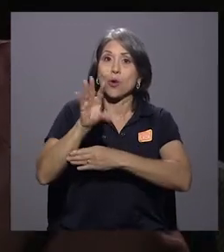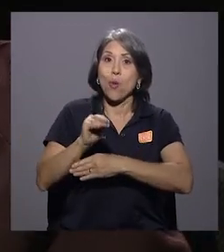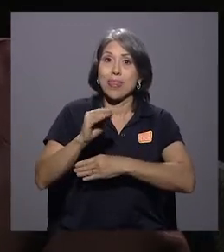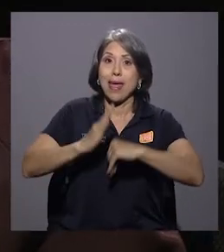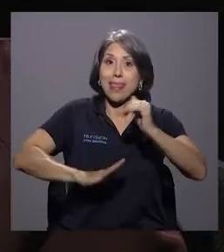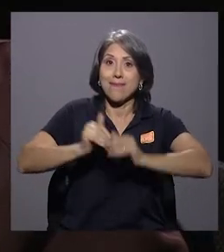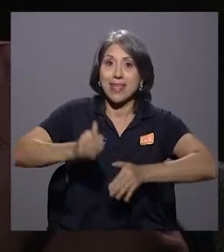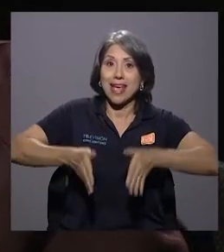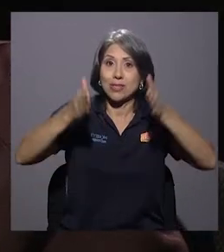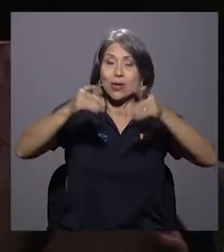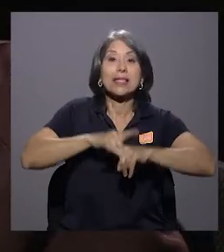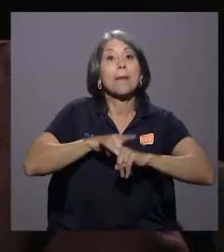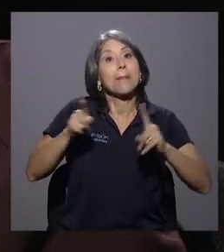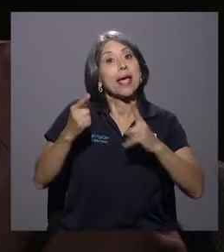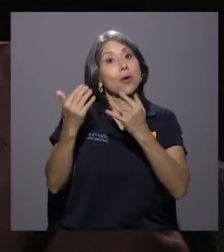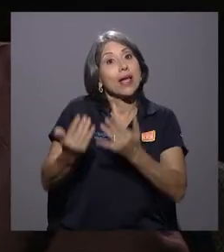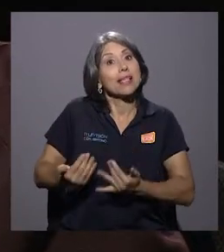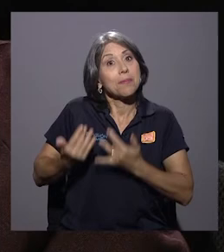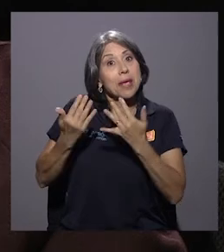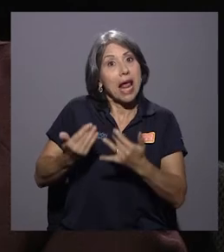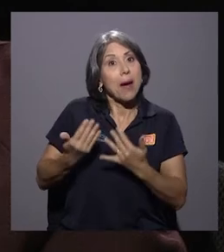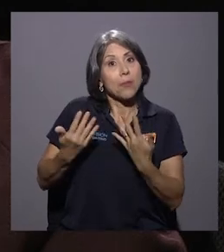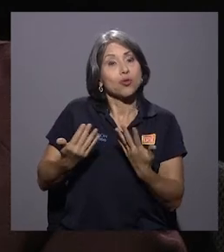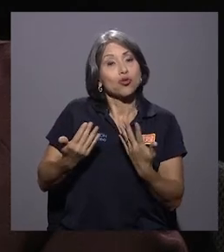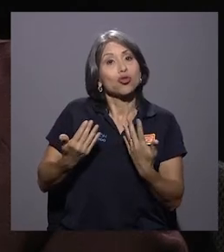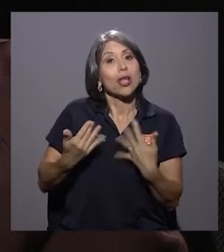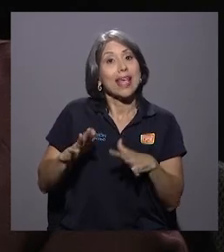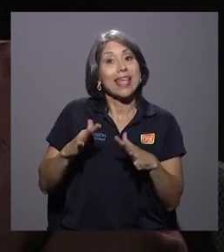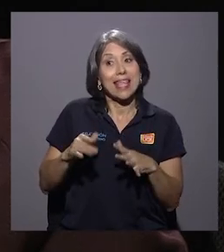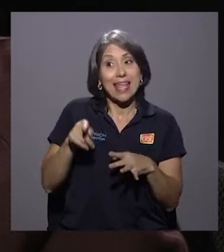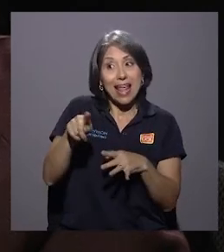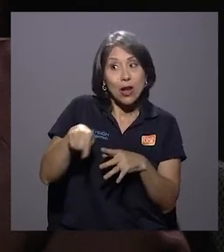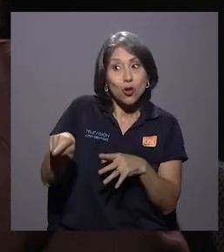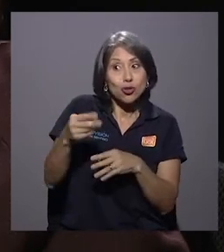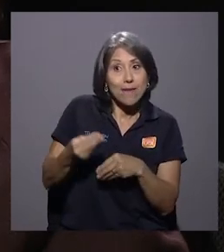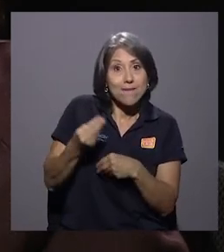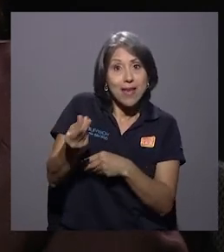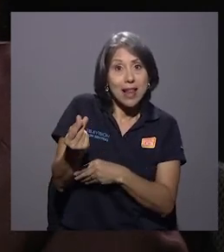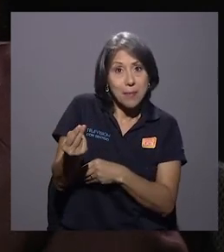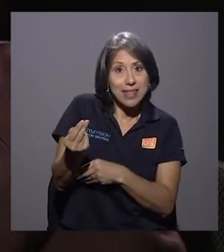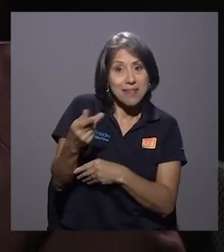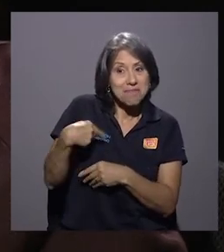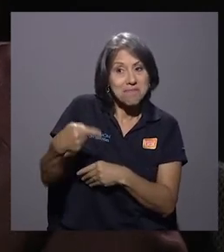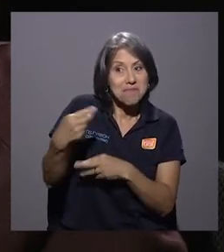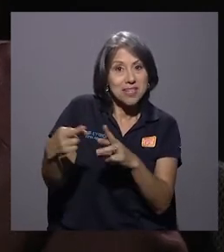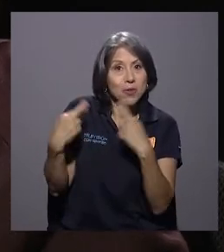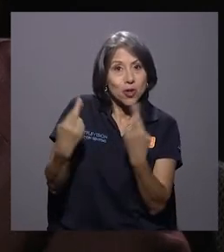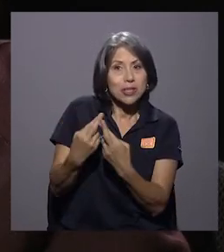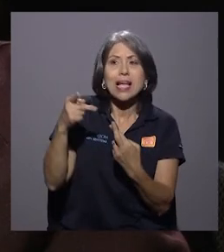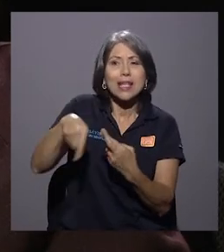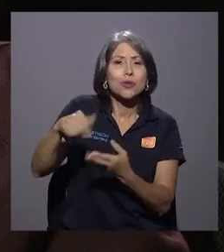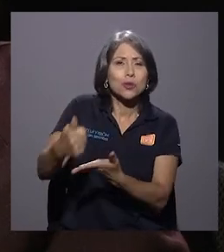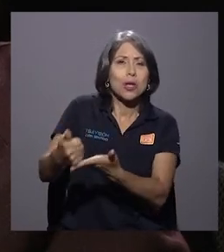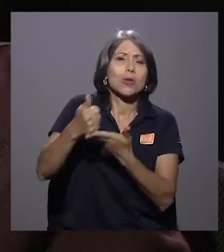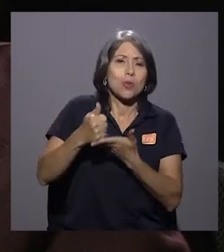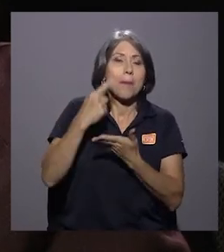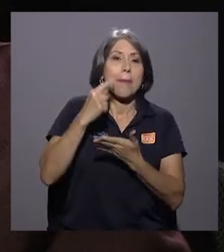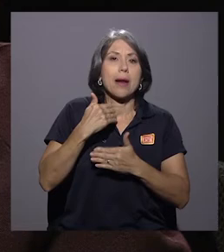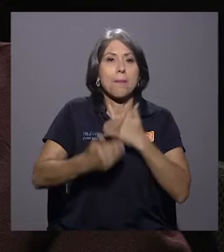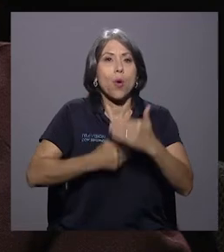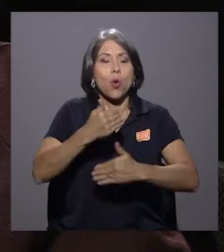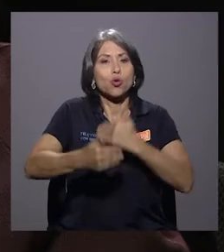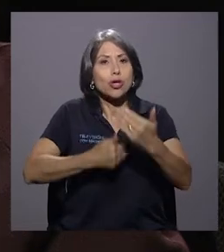esperamos que el fiduciario, que tengo reuniones esta semana con ellos, nos ayuden a agilizar este proceso de ejecución